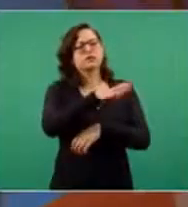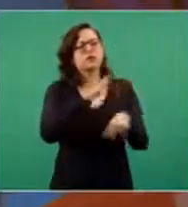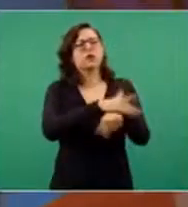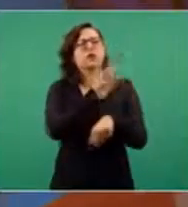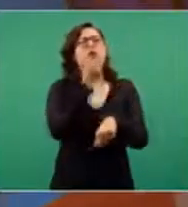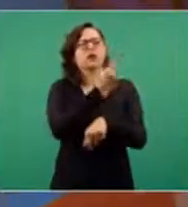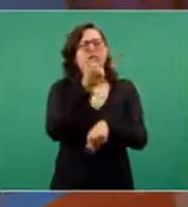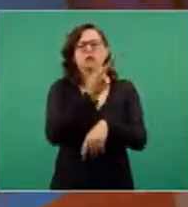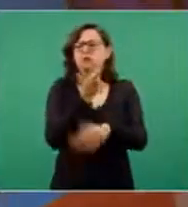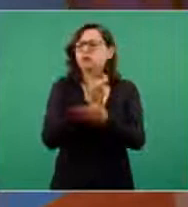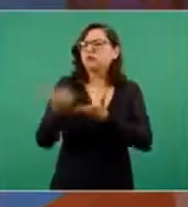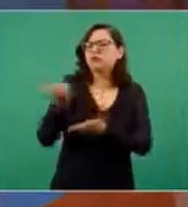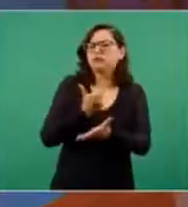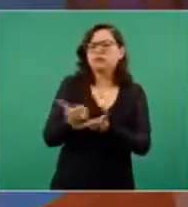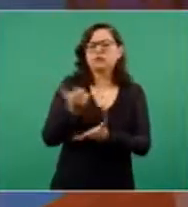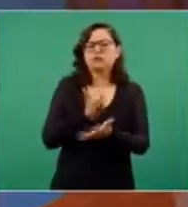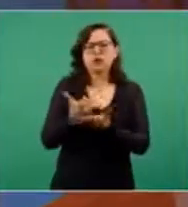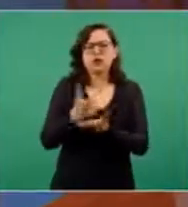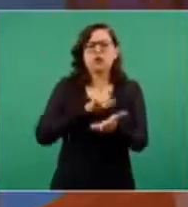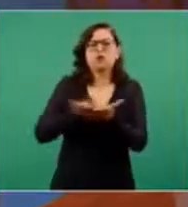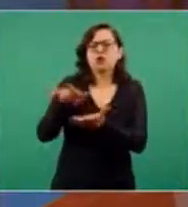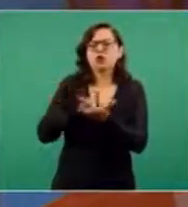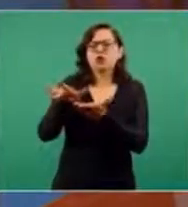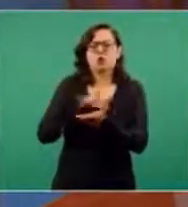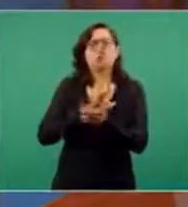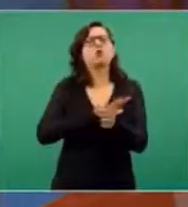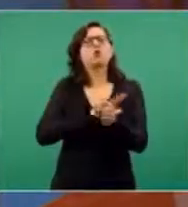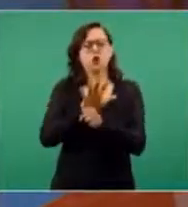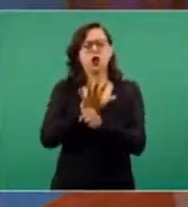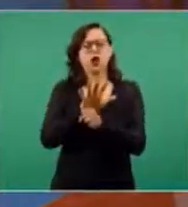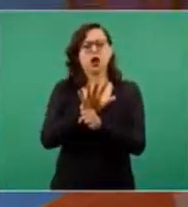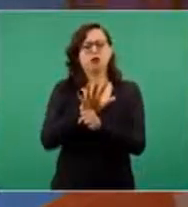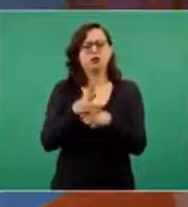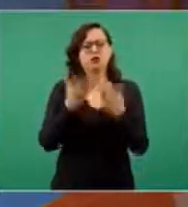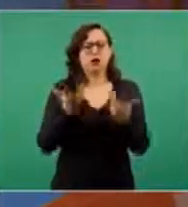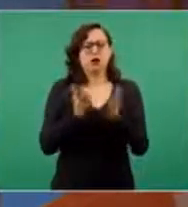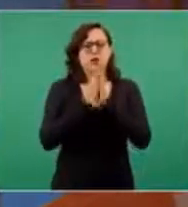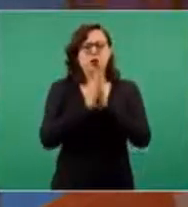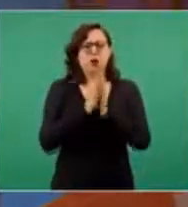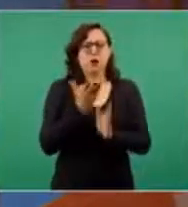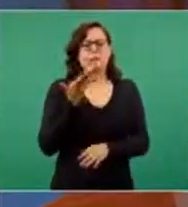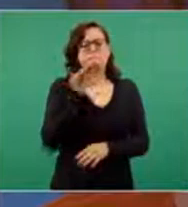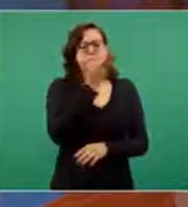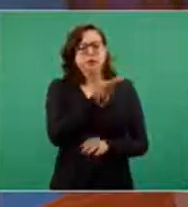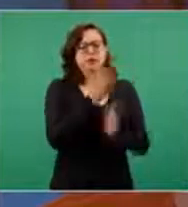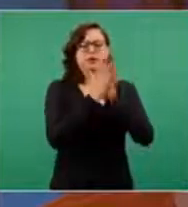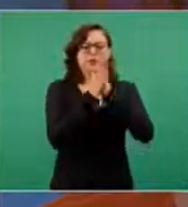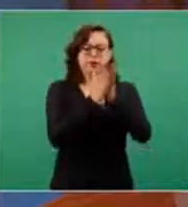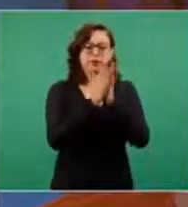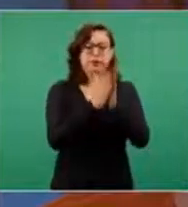apoyado a esta organización y de ser así solicitamos atentamente